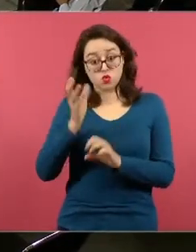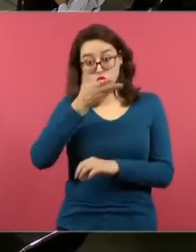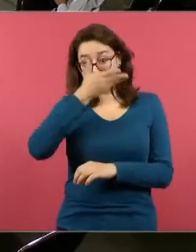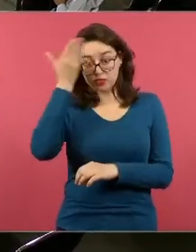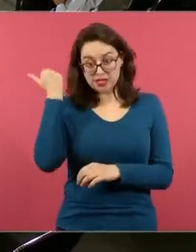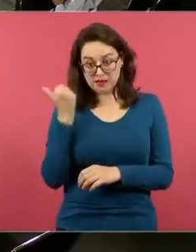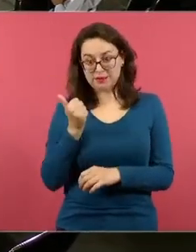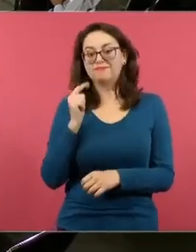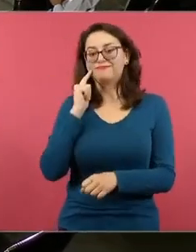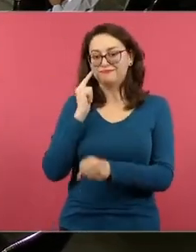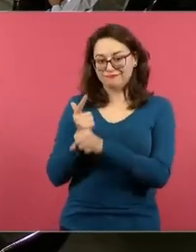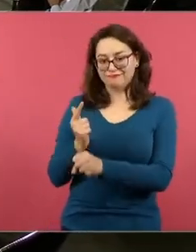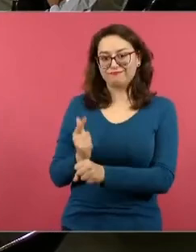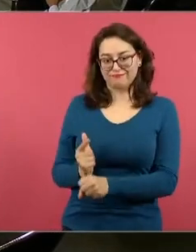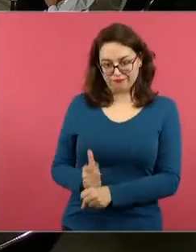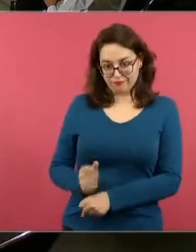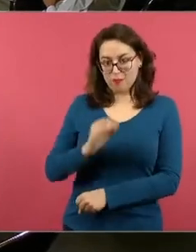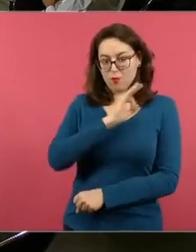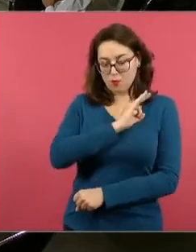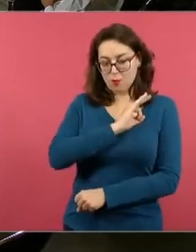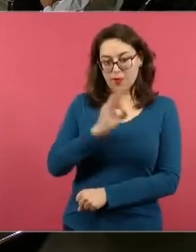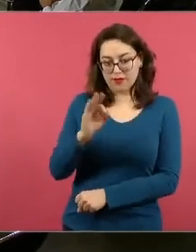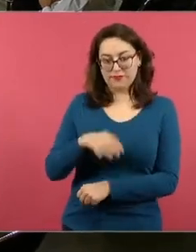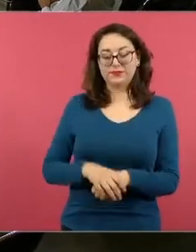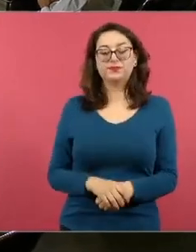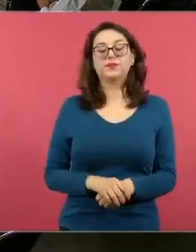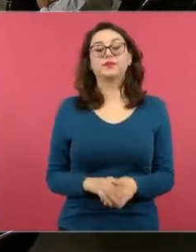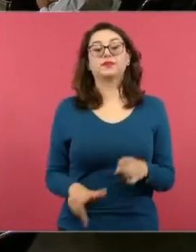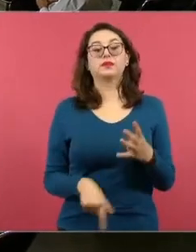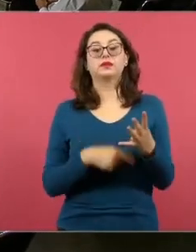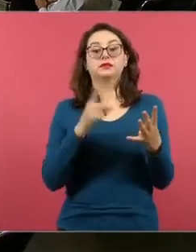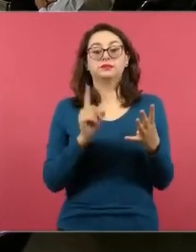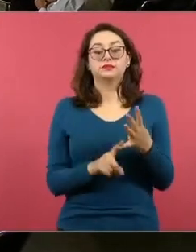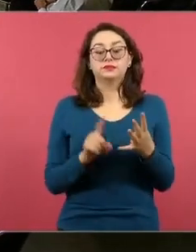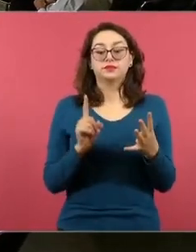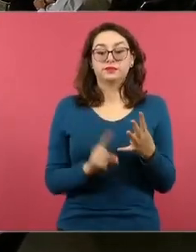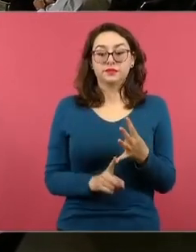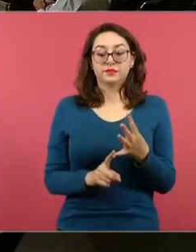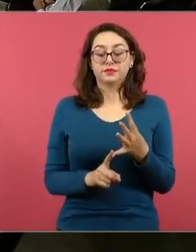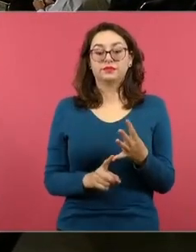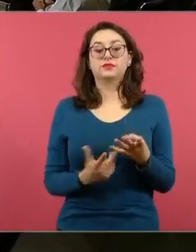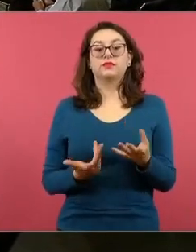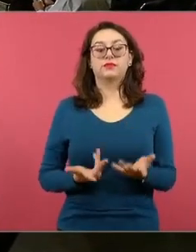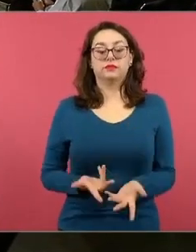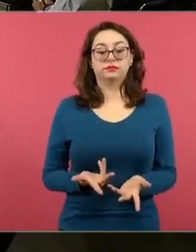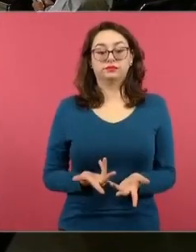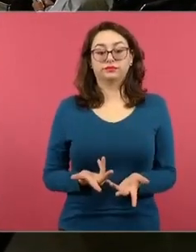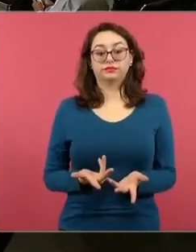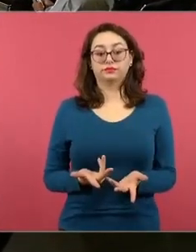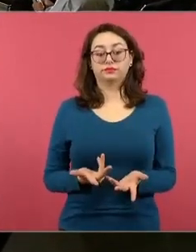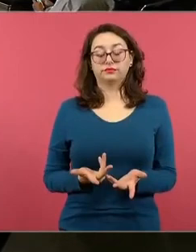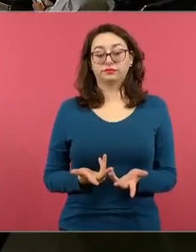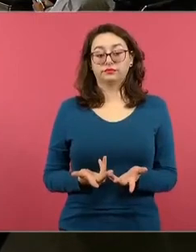En el momento número cuatro, socializamos y aplicamos, se va a retomar el